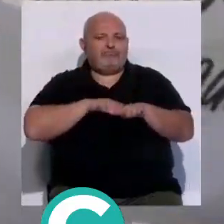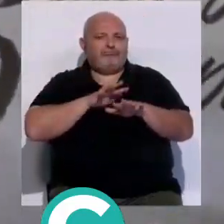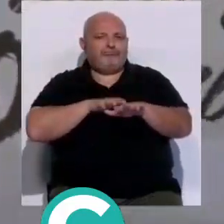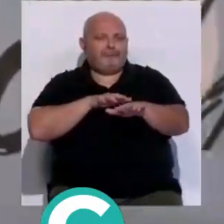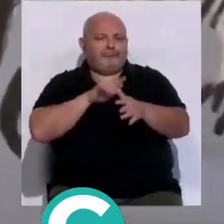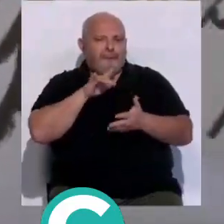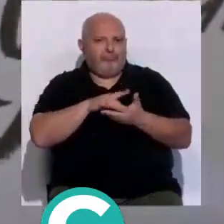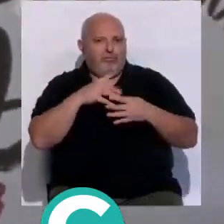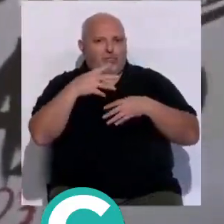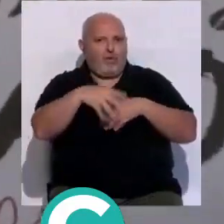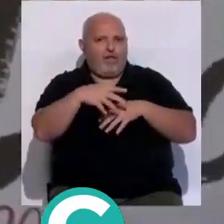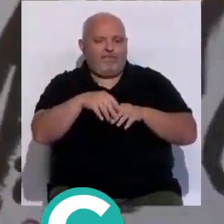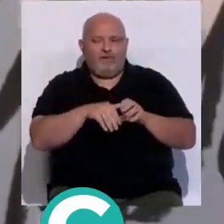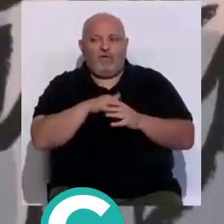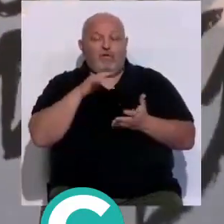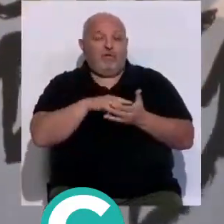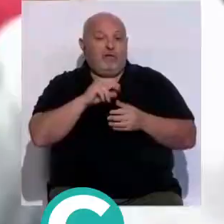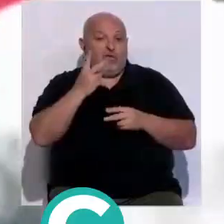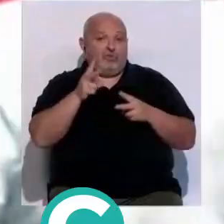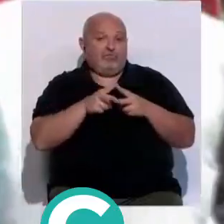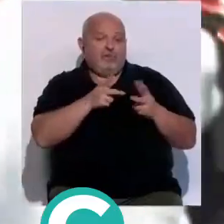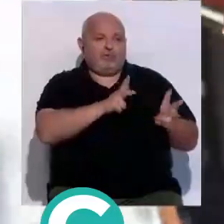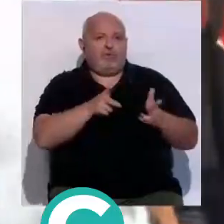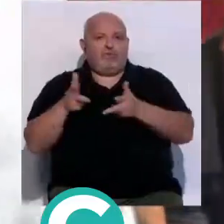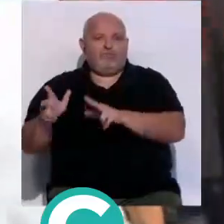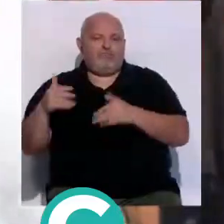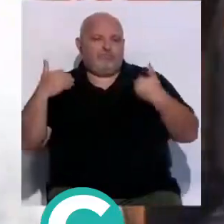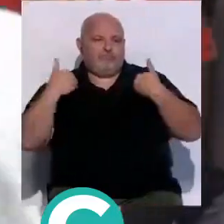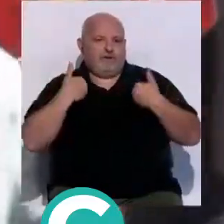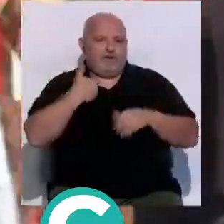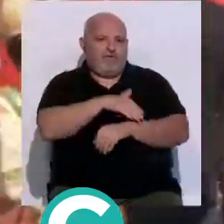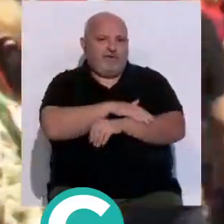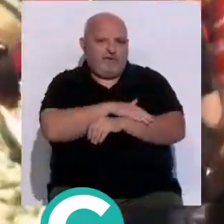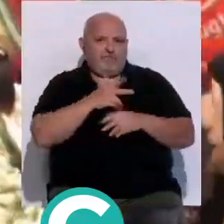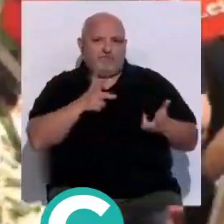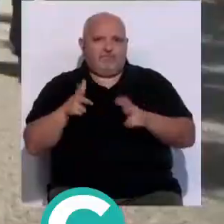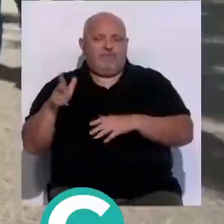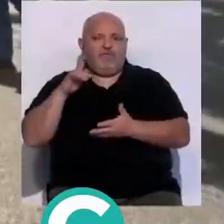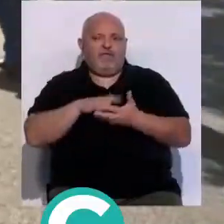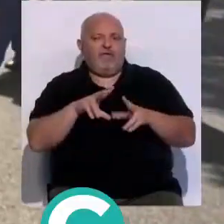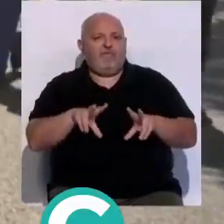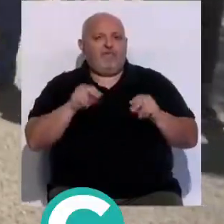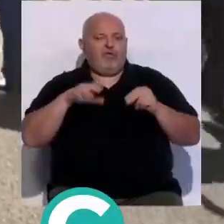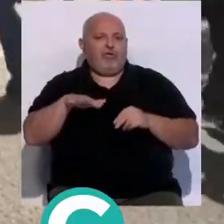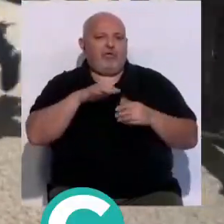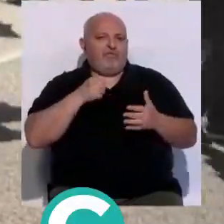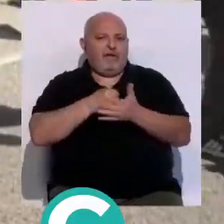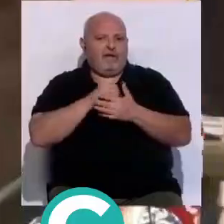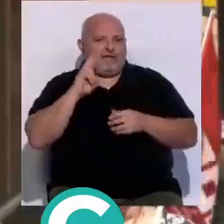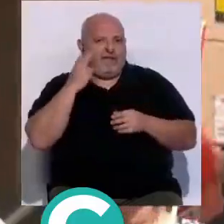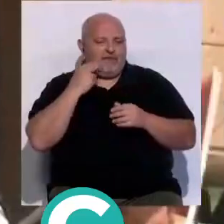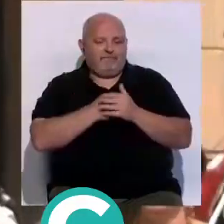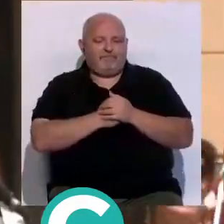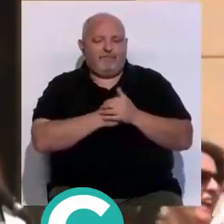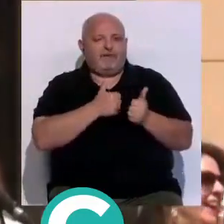secundar esta movilización, una de las dos autorizadas por la subdelegación del Gobierno para este día que ha finalizado en la plaza de la Catedral.